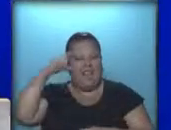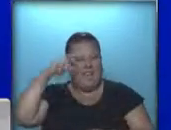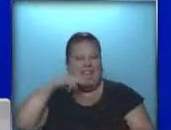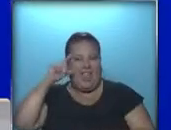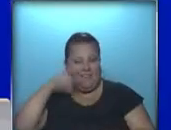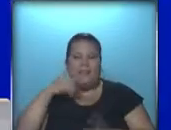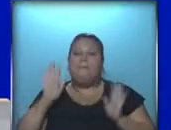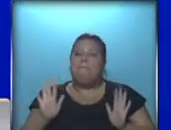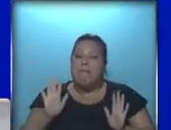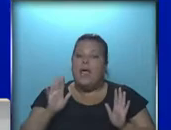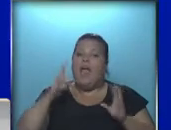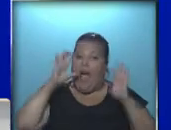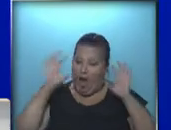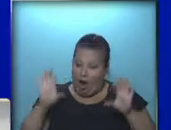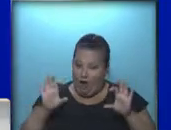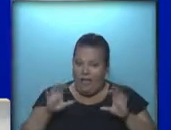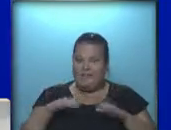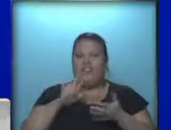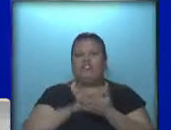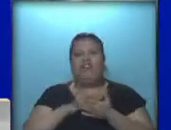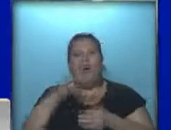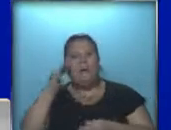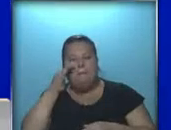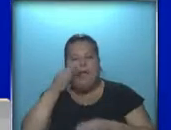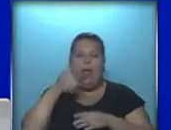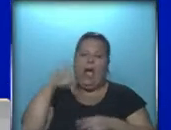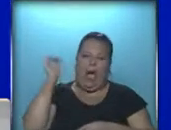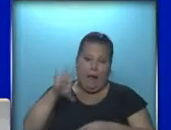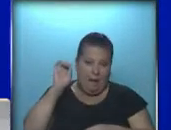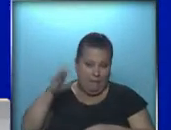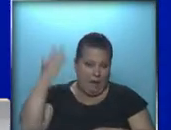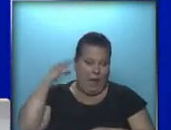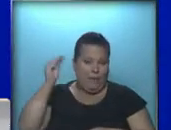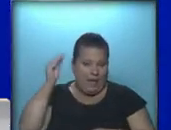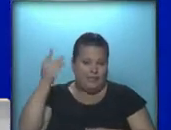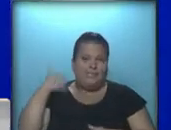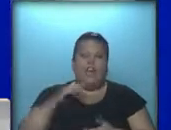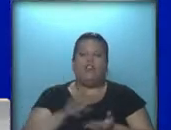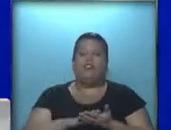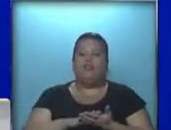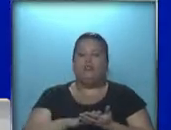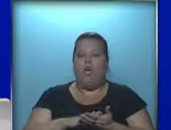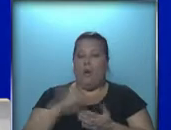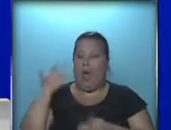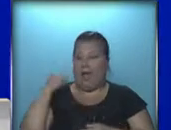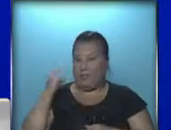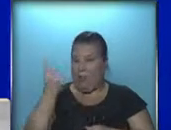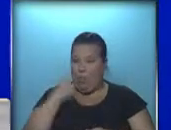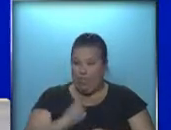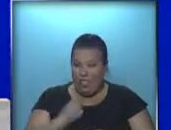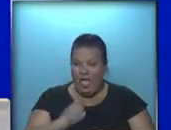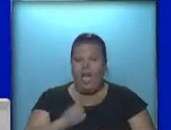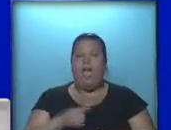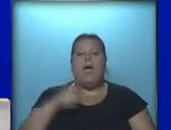Ahora, vale la pena recordar, más allá de la expresión racista que fue muy criticada en Brasil en estas últimas 24 horas,